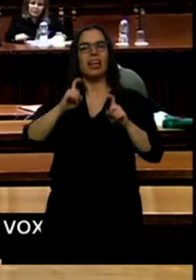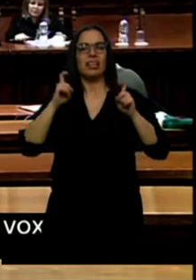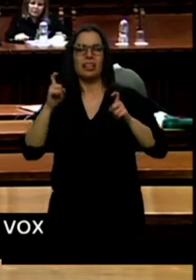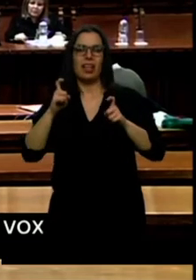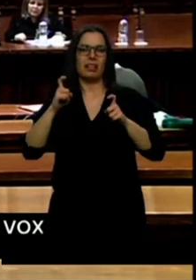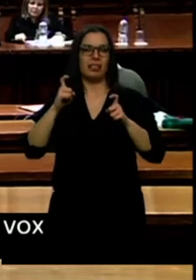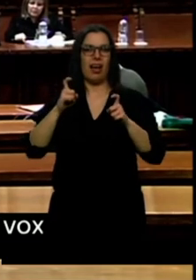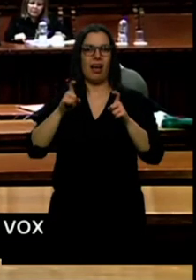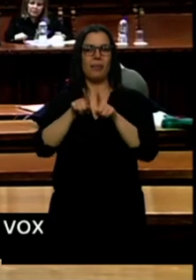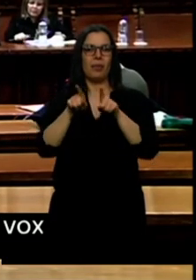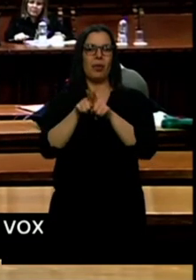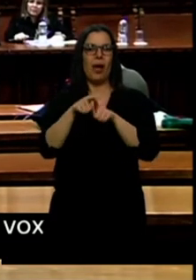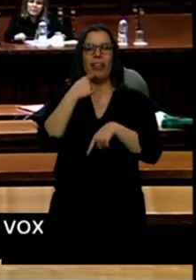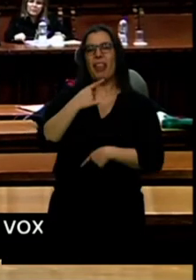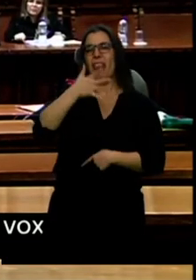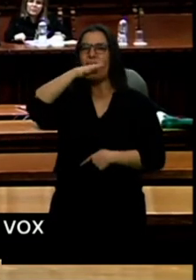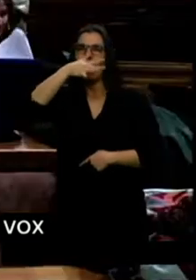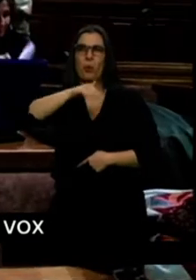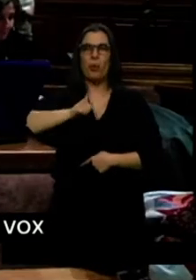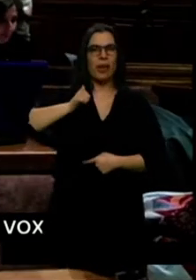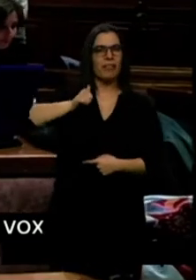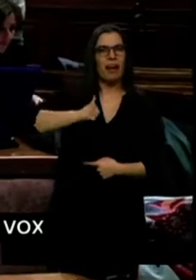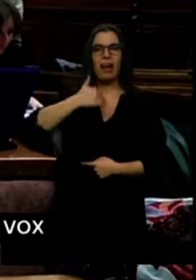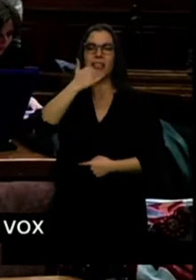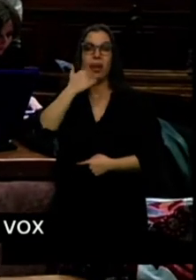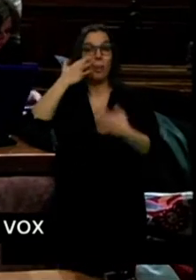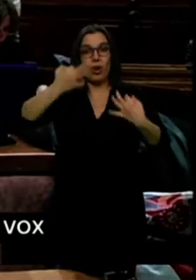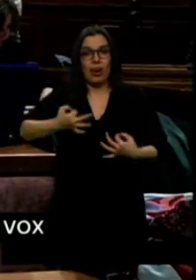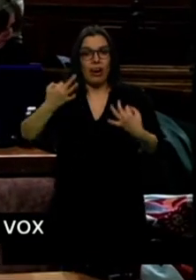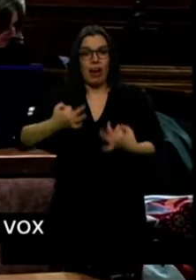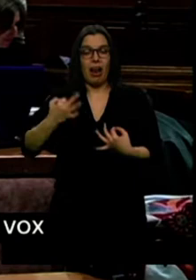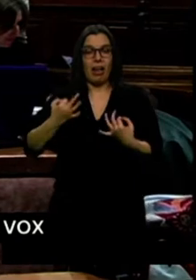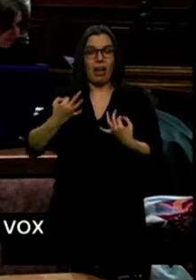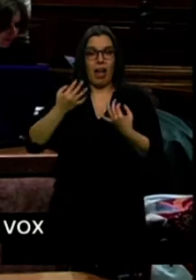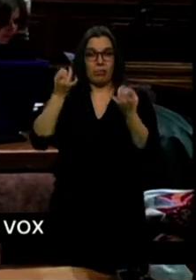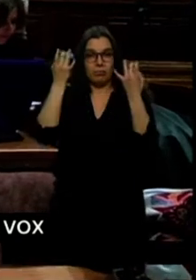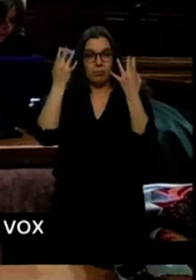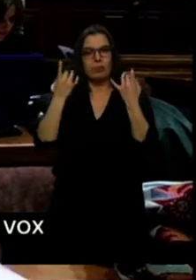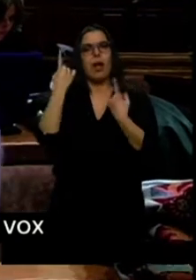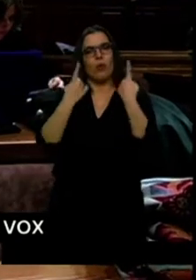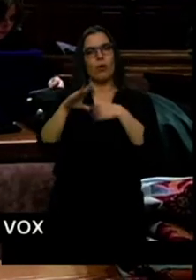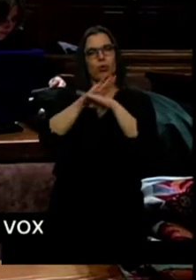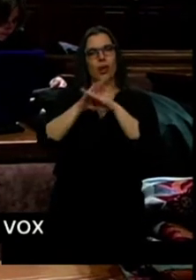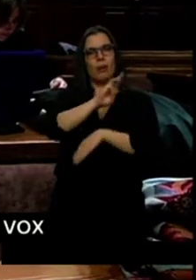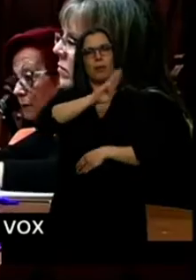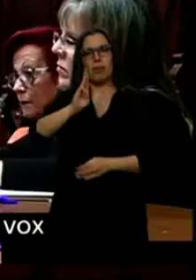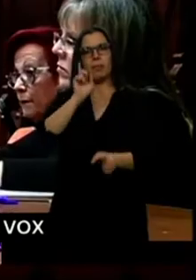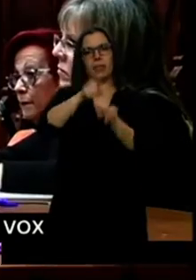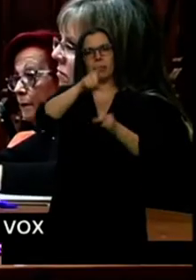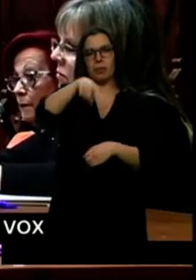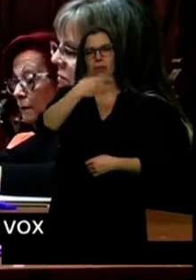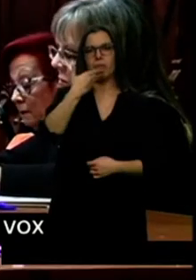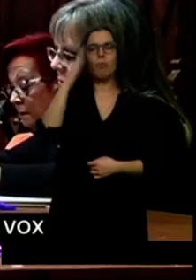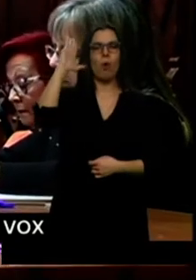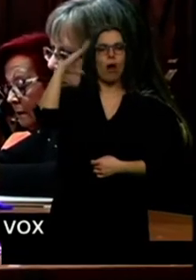sobre las denuncias falsas. Y también participaron consejeras del PP como Milagros Marcos o Alicia García. En la Universidad de Salamanca se advertía a este partido